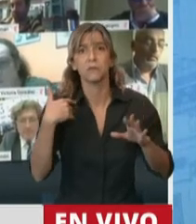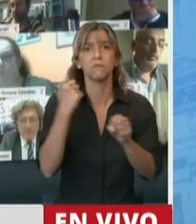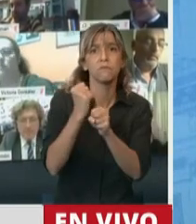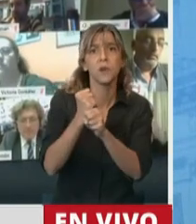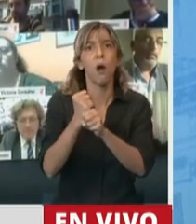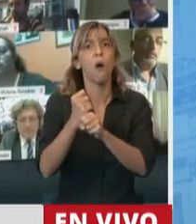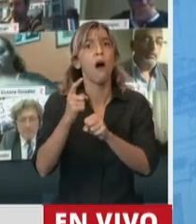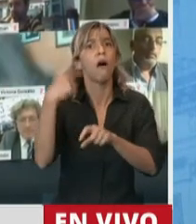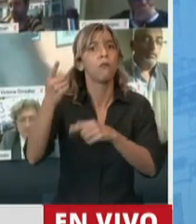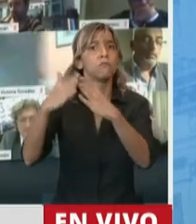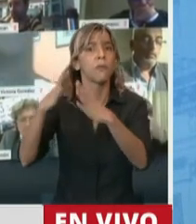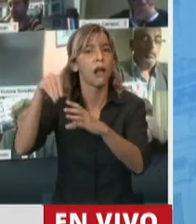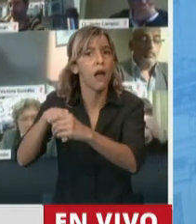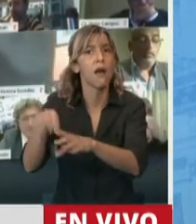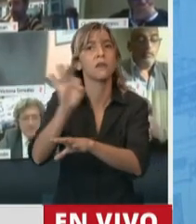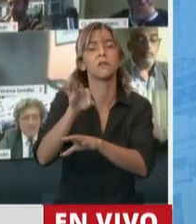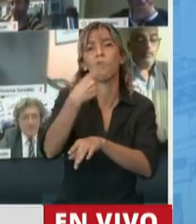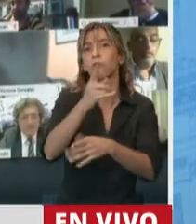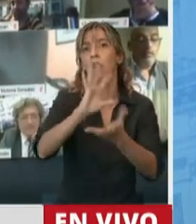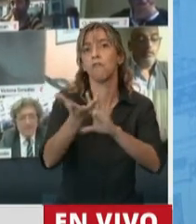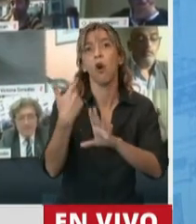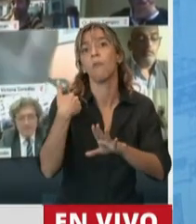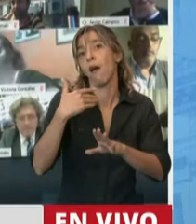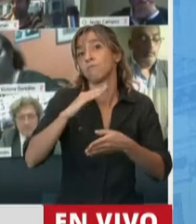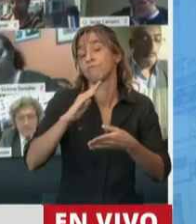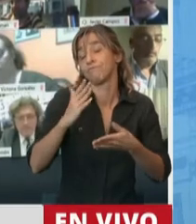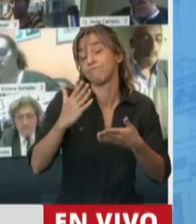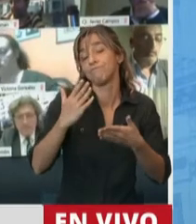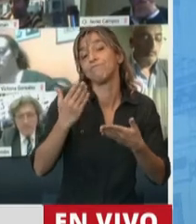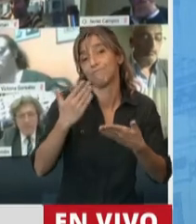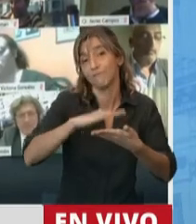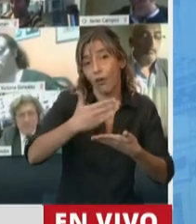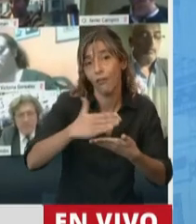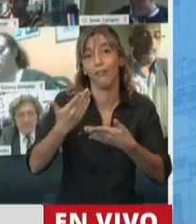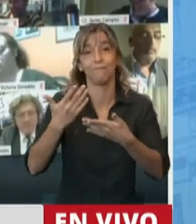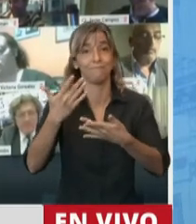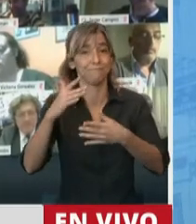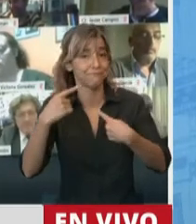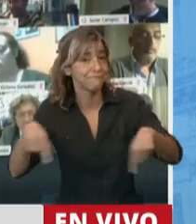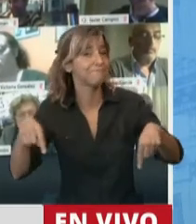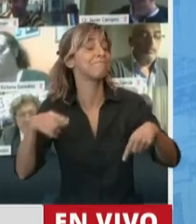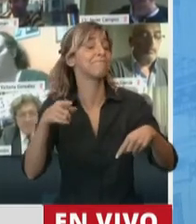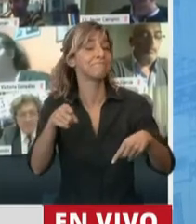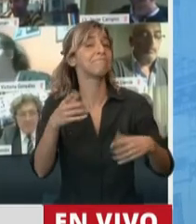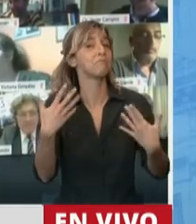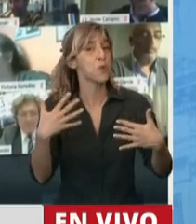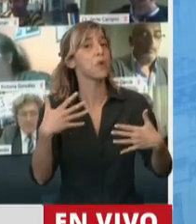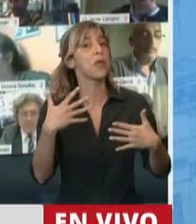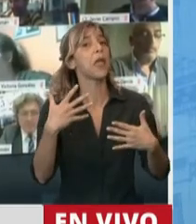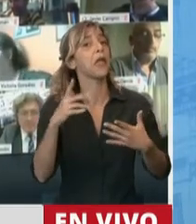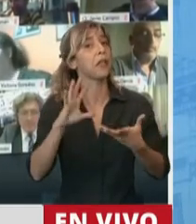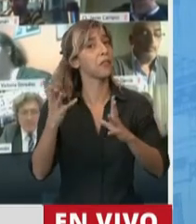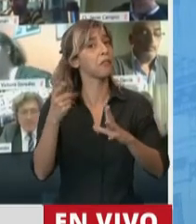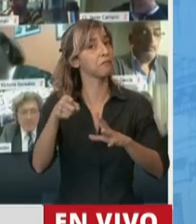de la incorporación de TICs, se desplazaran al teletrabajo. Pero es necesario tener en cuenta que muchos trabajos no tienen actualmente esa